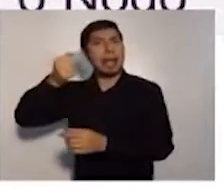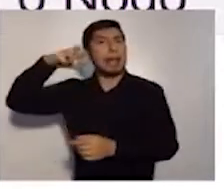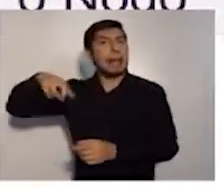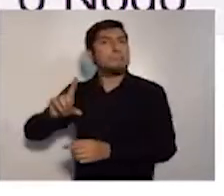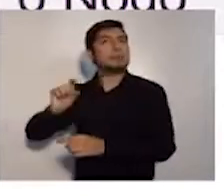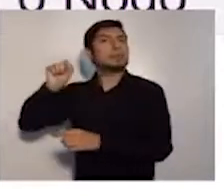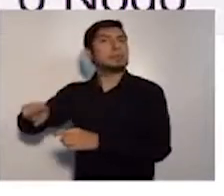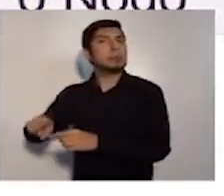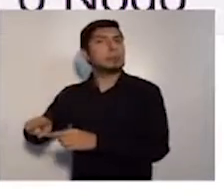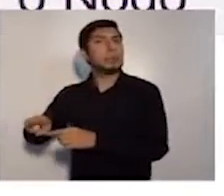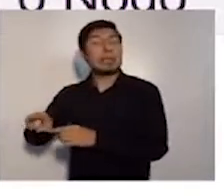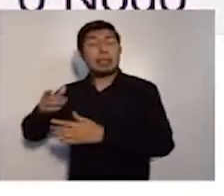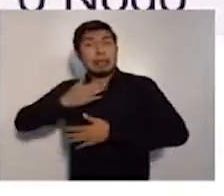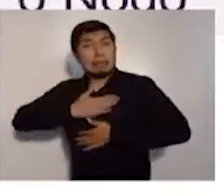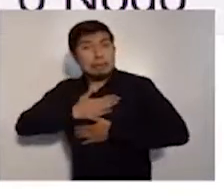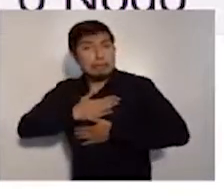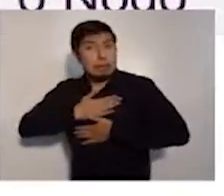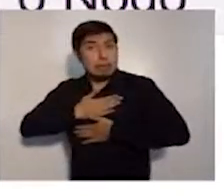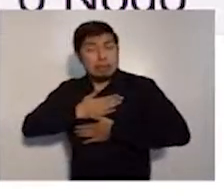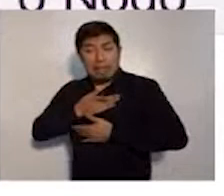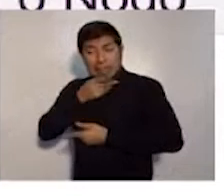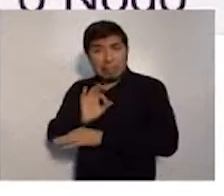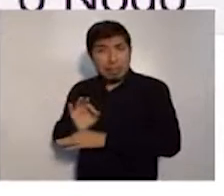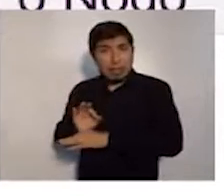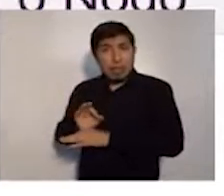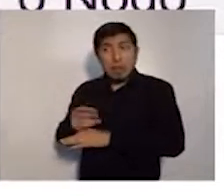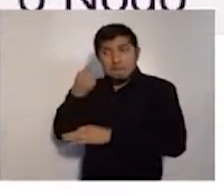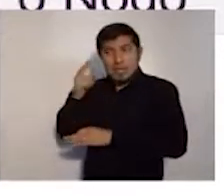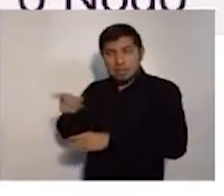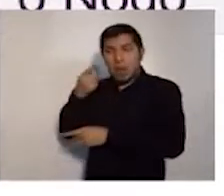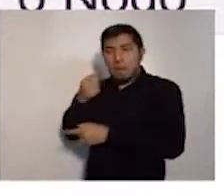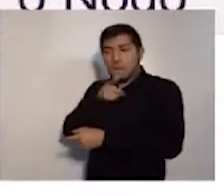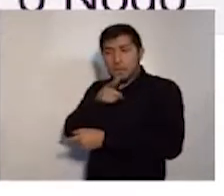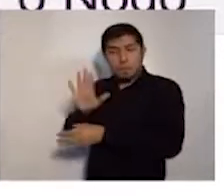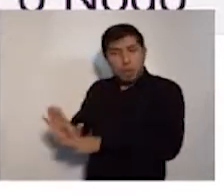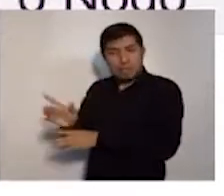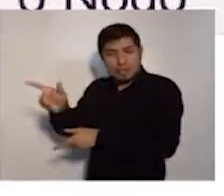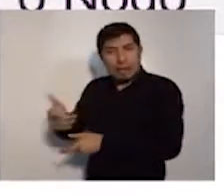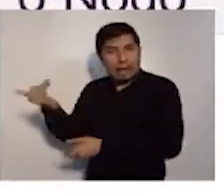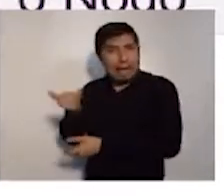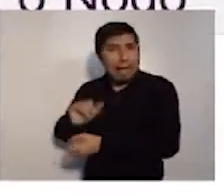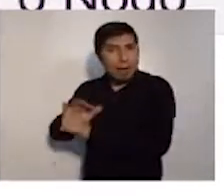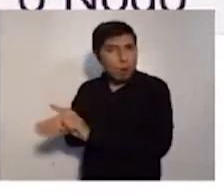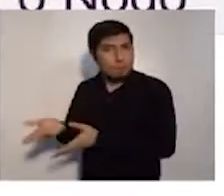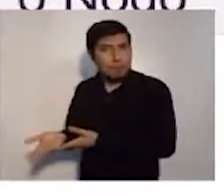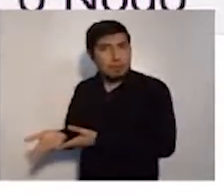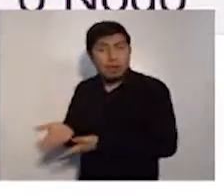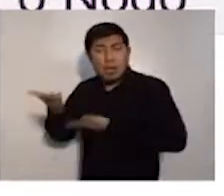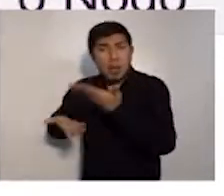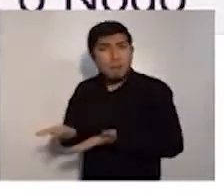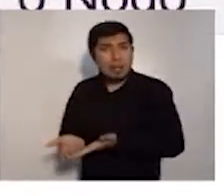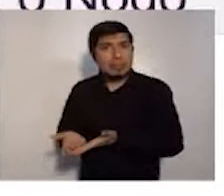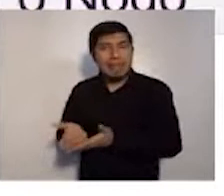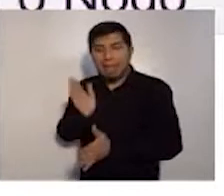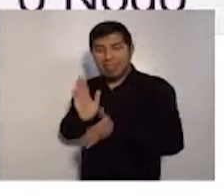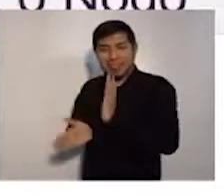que tenga síntomas leves, se convierte automáticamente en sospechoso. ¿Qué vamos a hacer? Vamos a darle el tratamiento